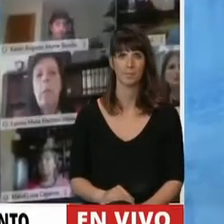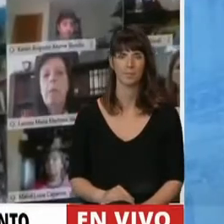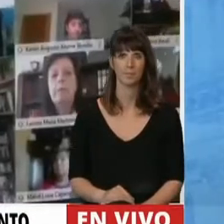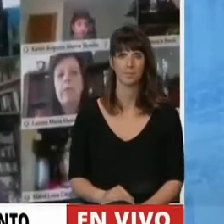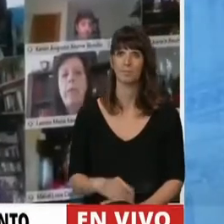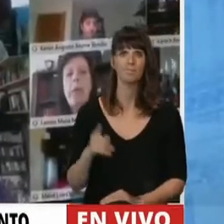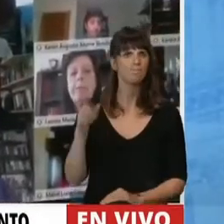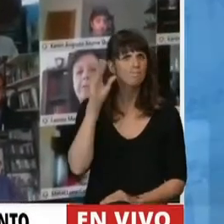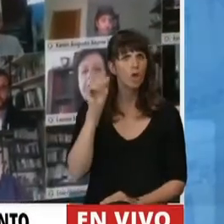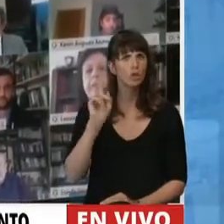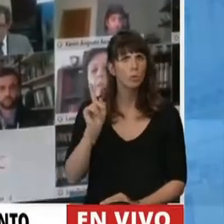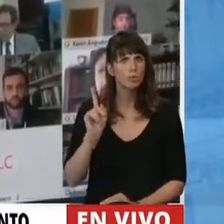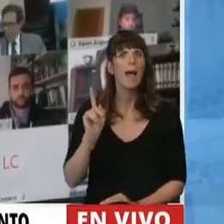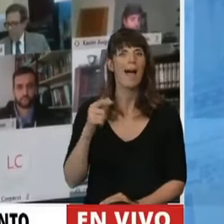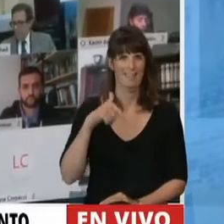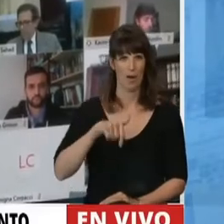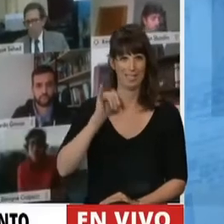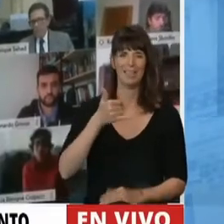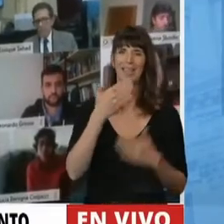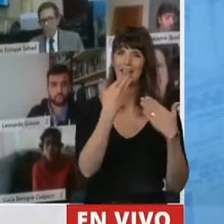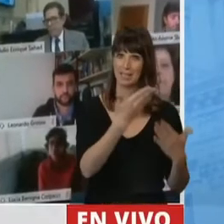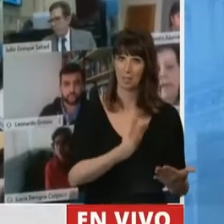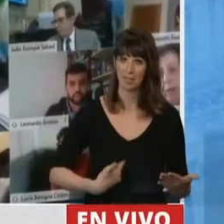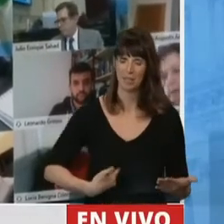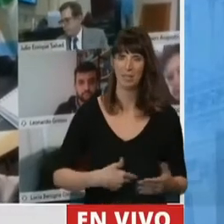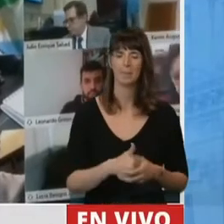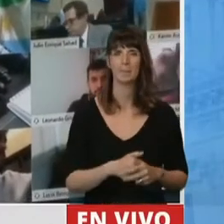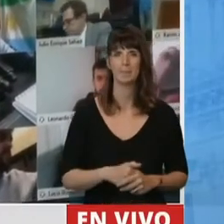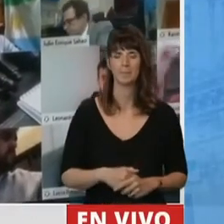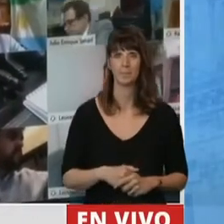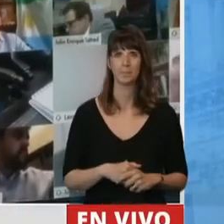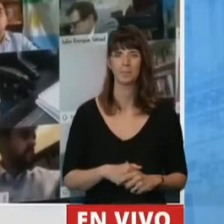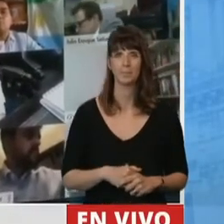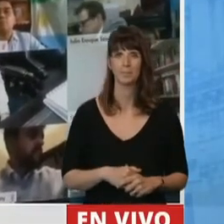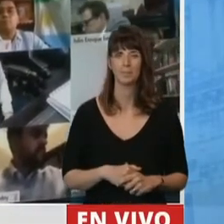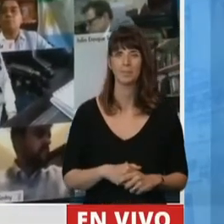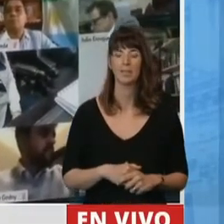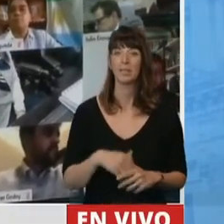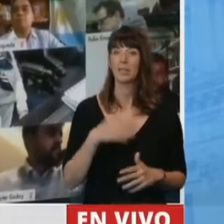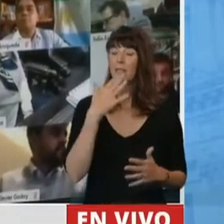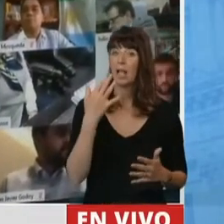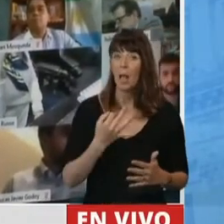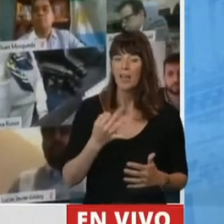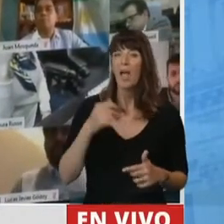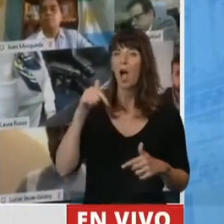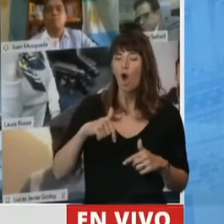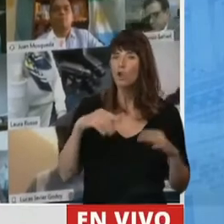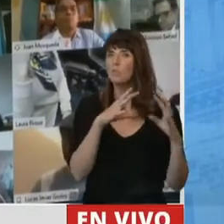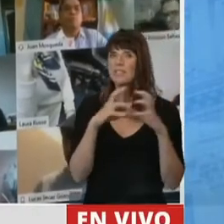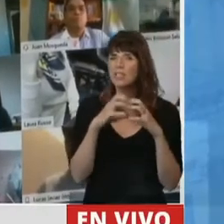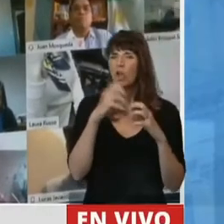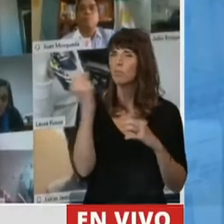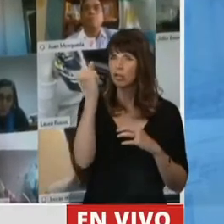No la estoy escuchando. Ahora sí. Gracias, Presidente. La verdad es que la de hoy es una sesión importante.